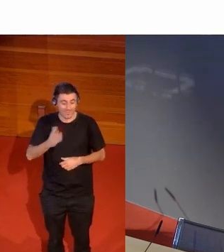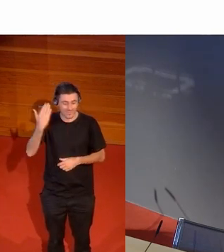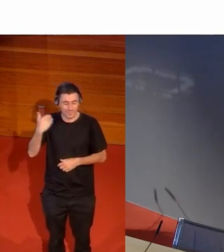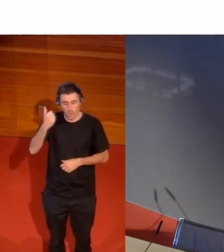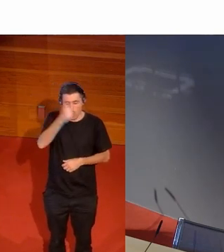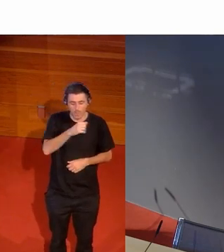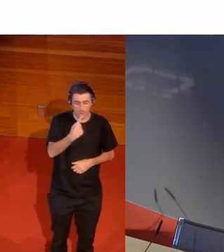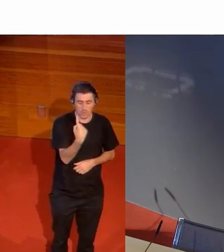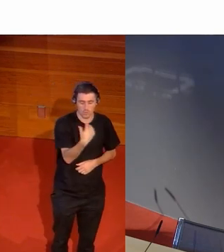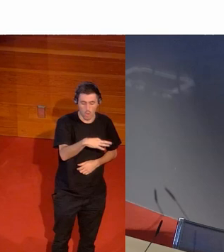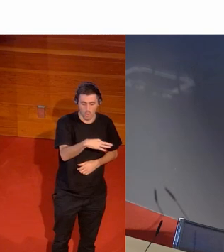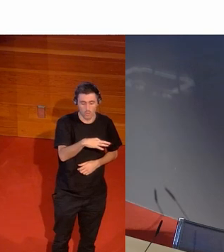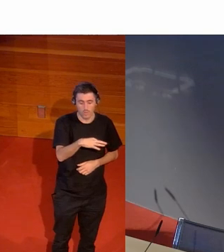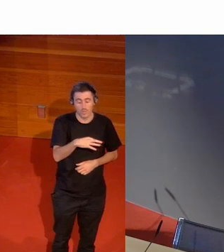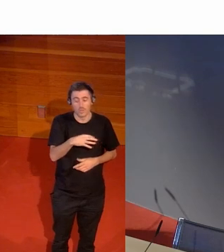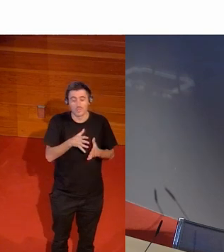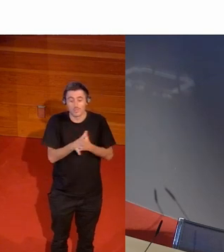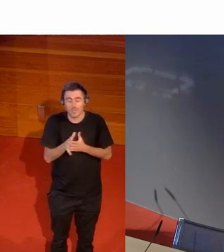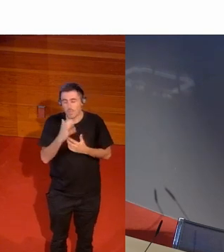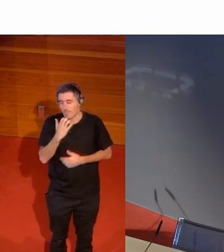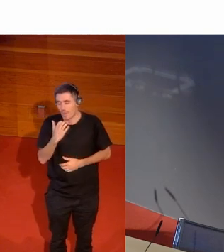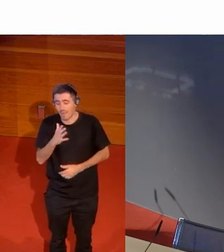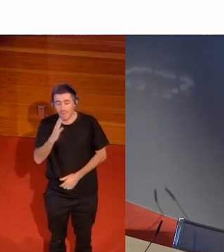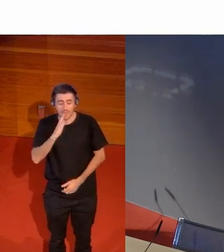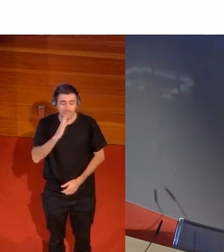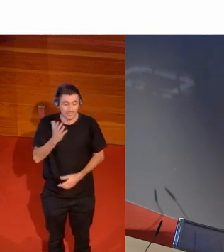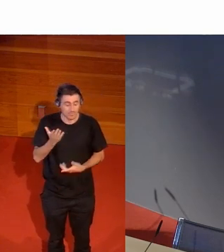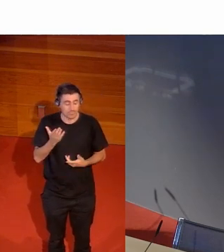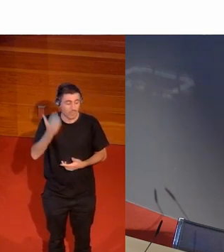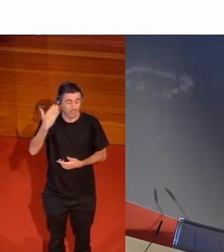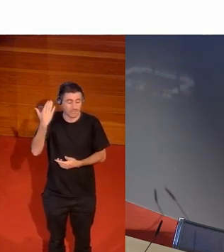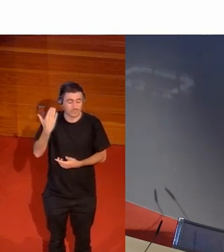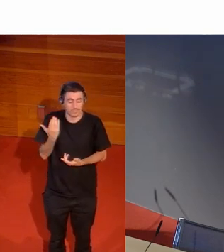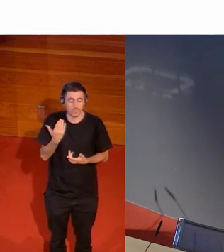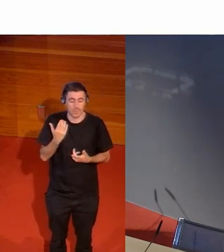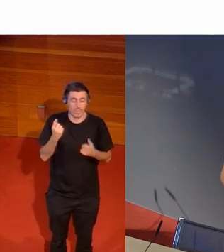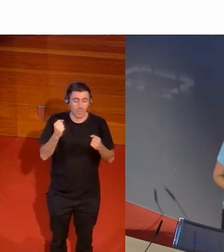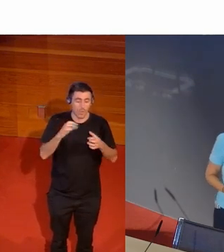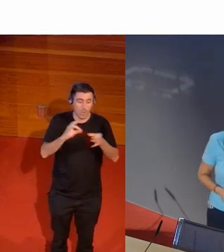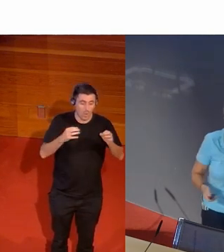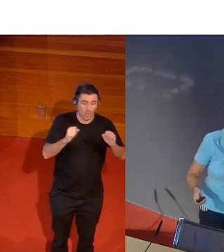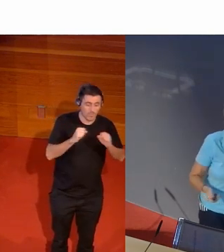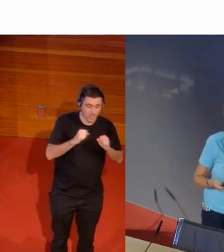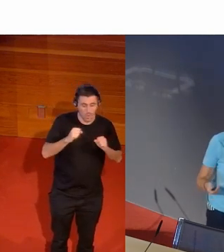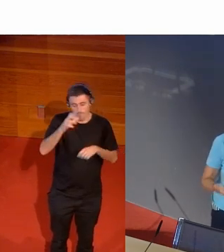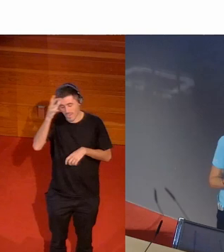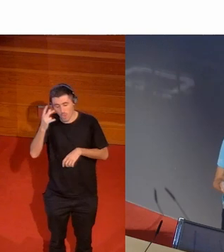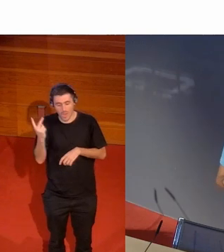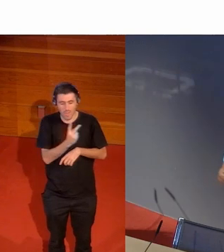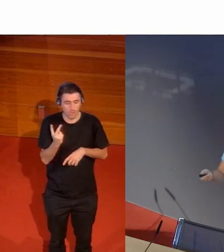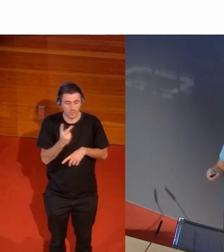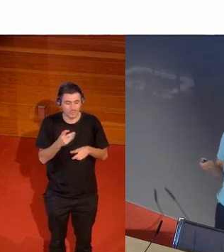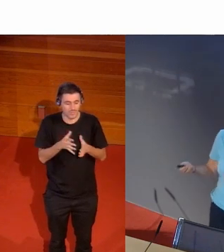que se meta ni en Juegos de Verano ni en Juegos de Invierno dentro del programa olímpico que no pueda hacerse por hombres y mujeres lógicamente esto